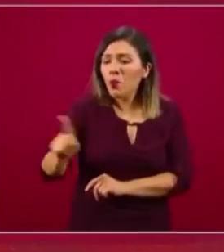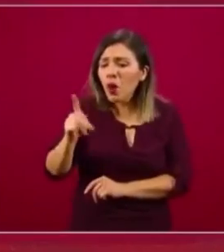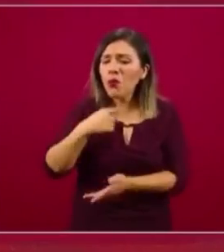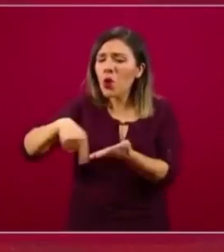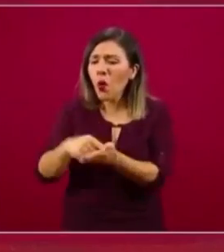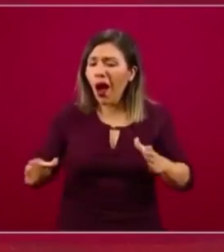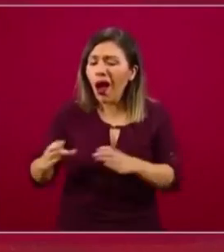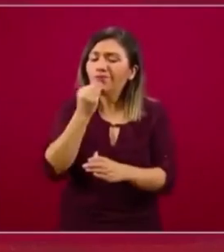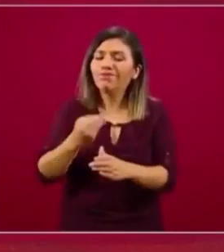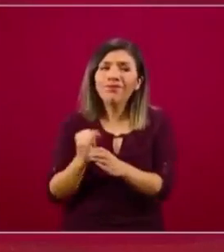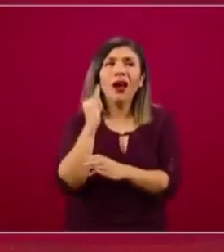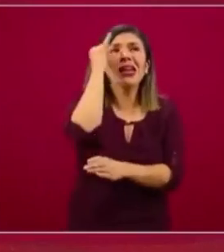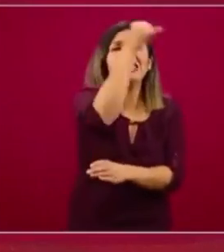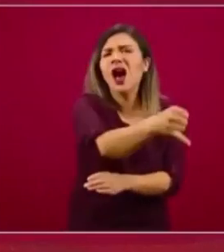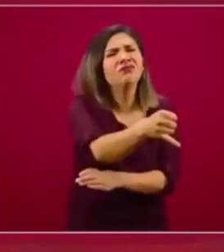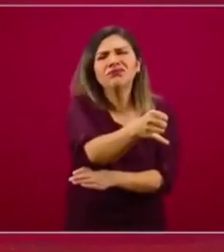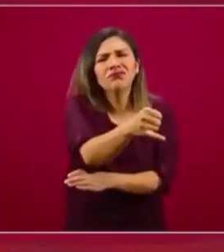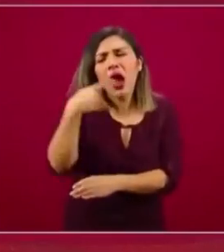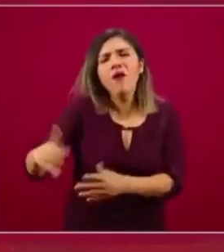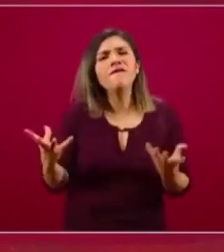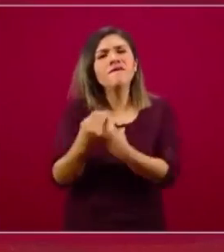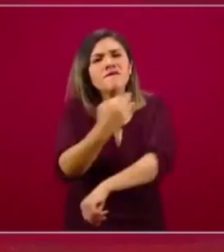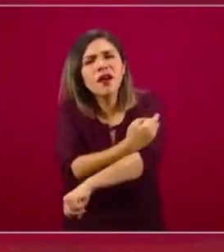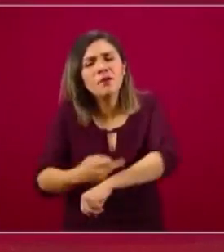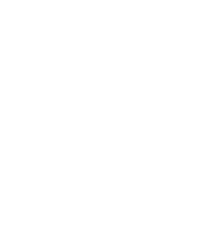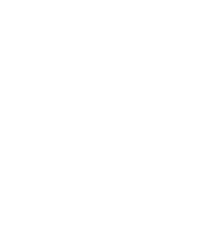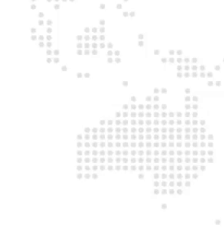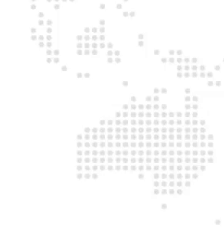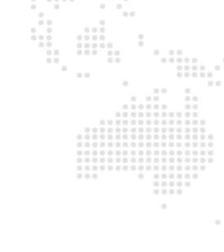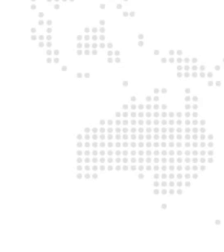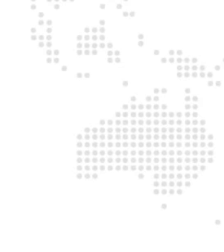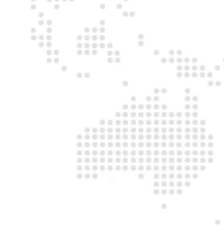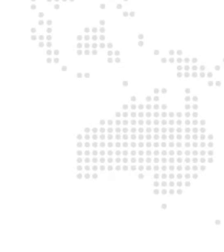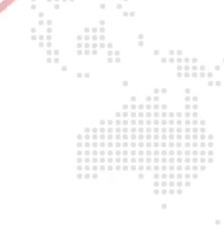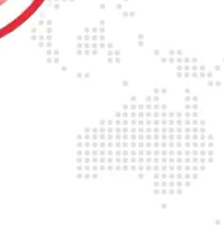origen, donde están sus familiares, donde están sus costumbres.